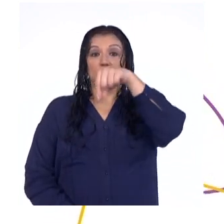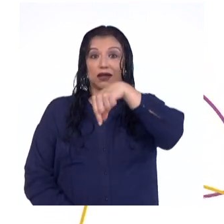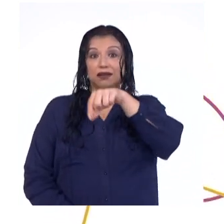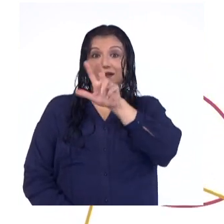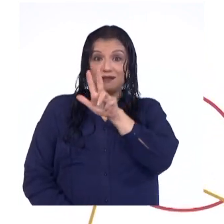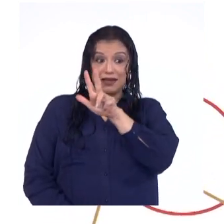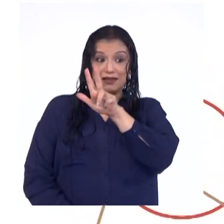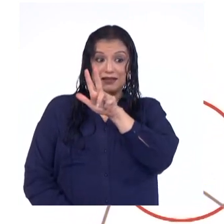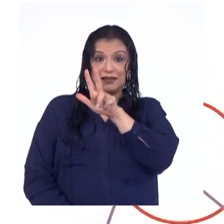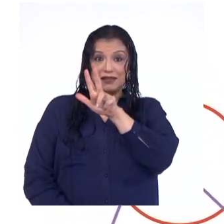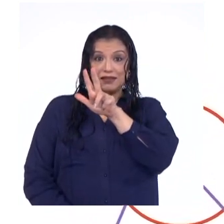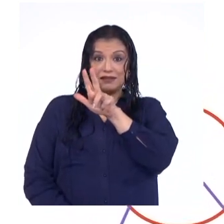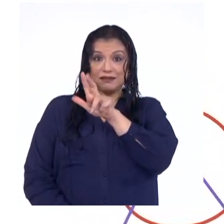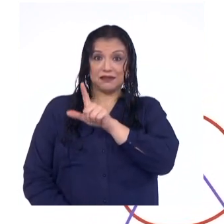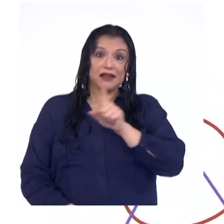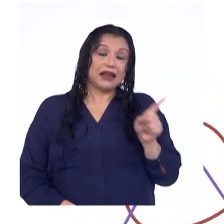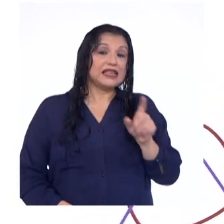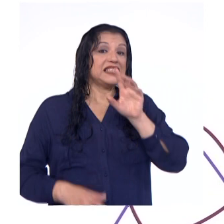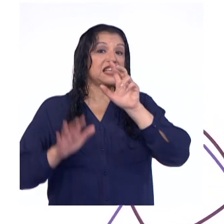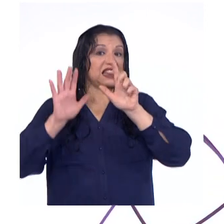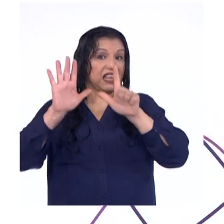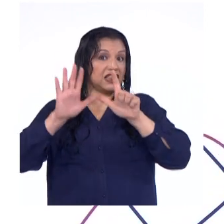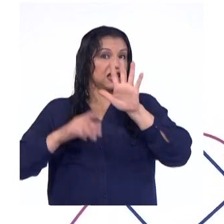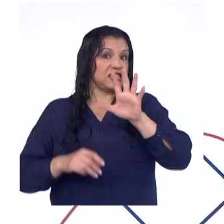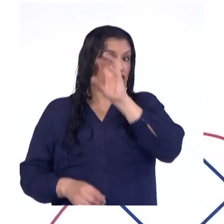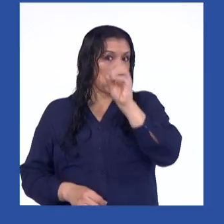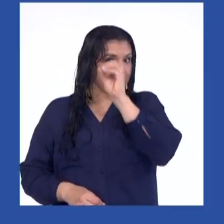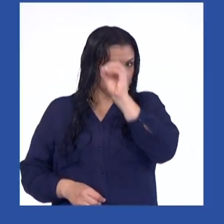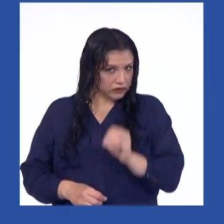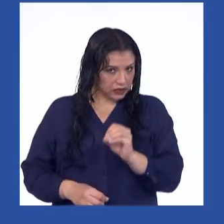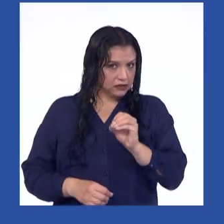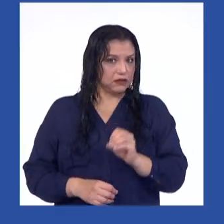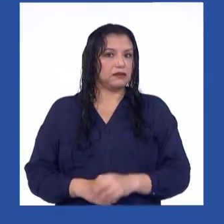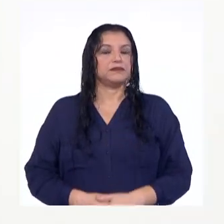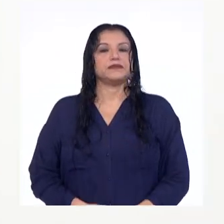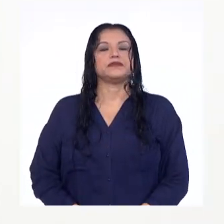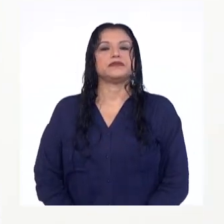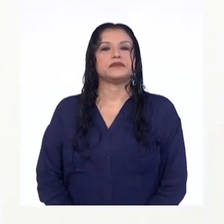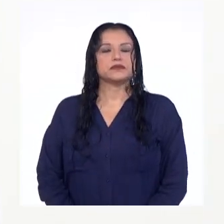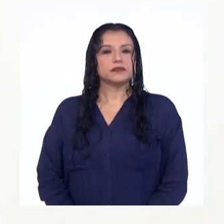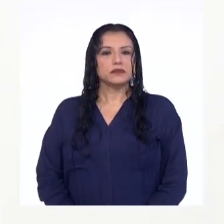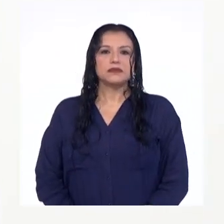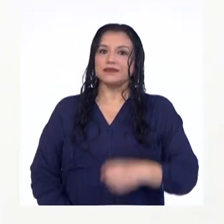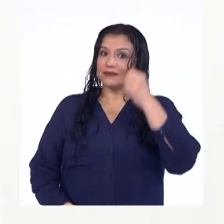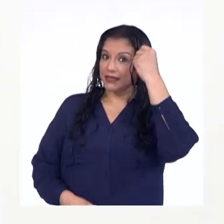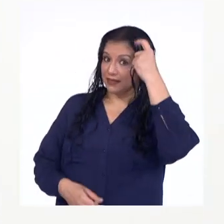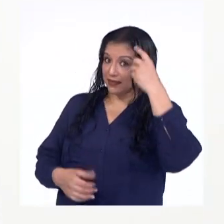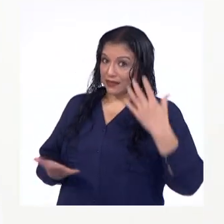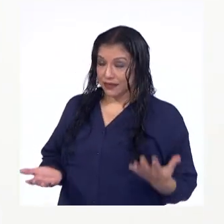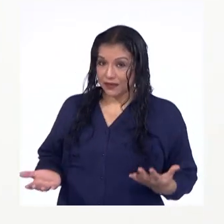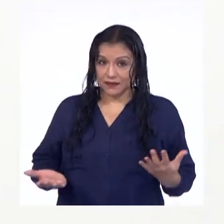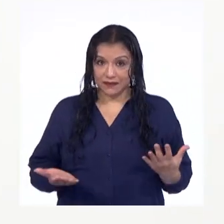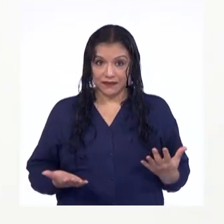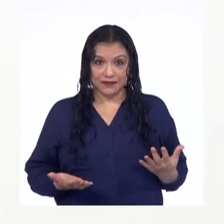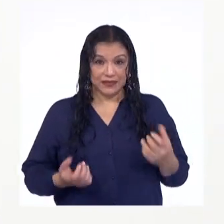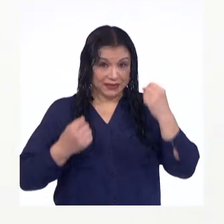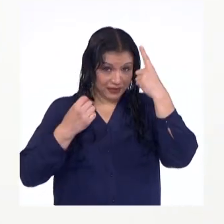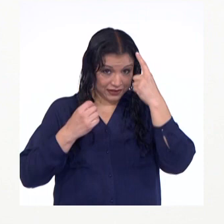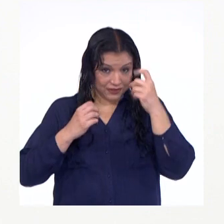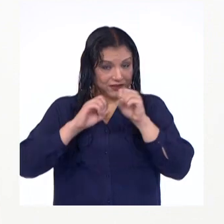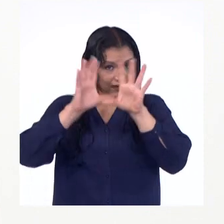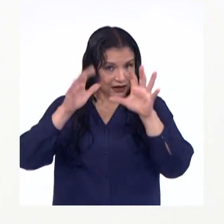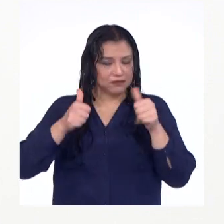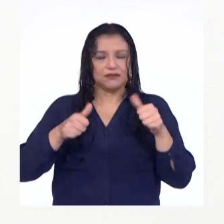deja a su izquierda el 75% de los datos. ¿Entendido? Entendido.